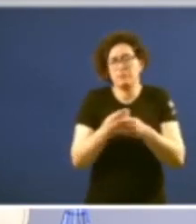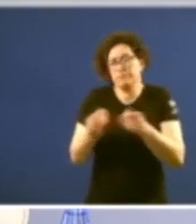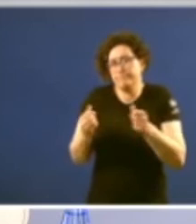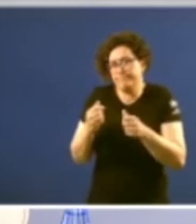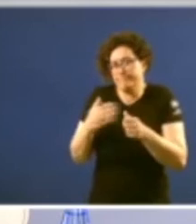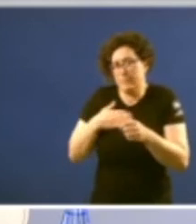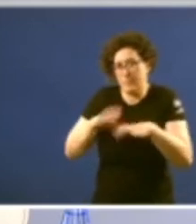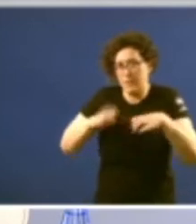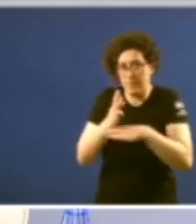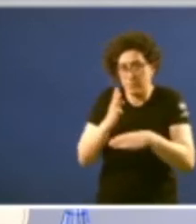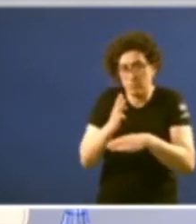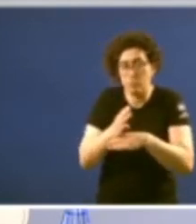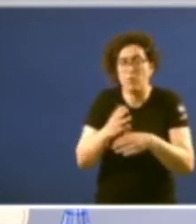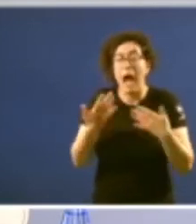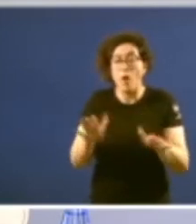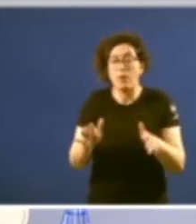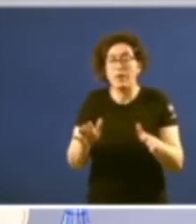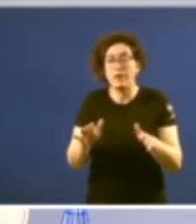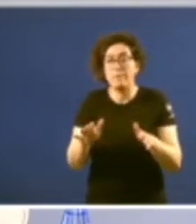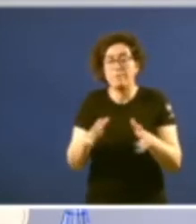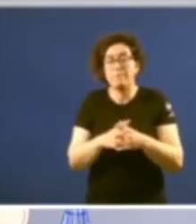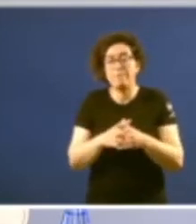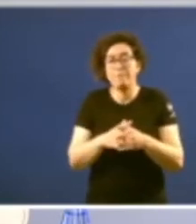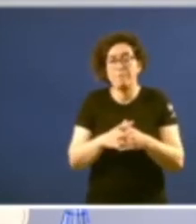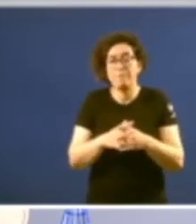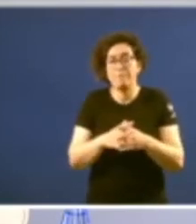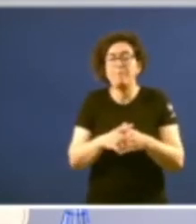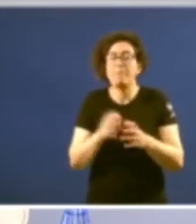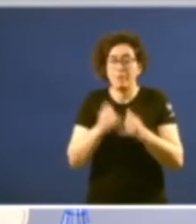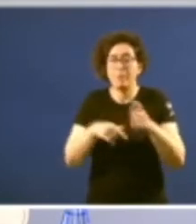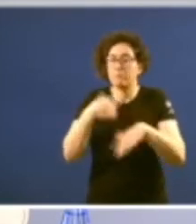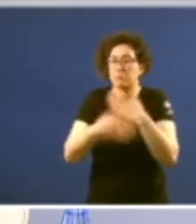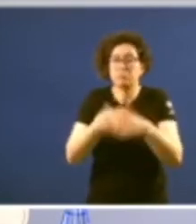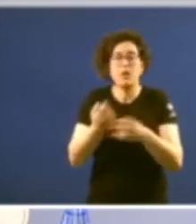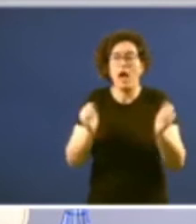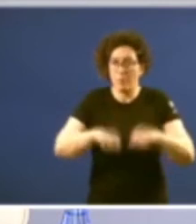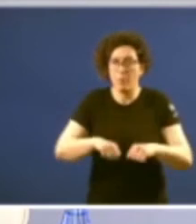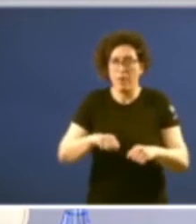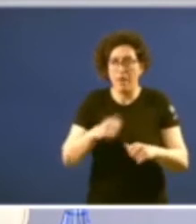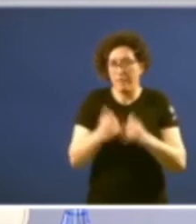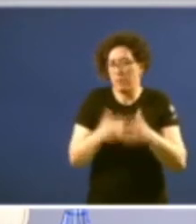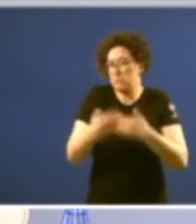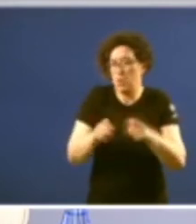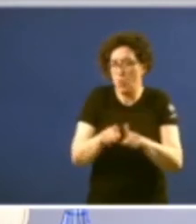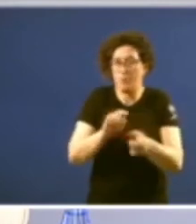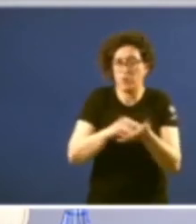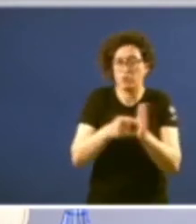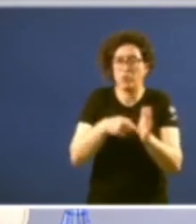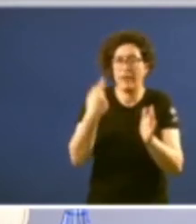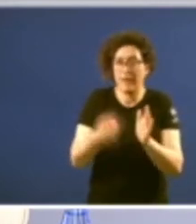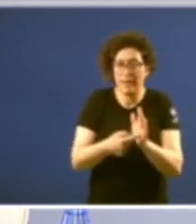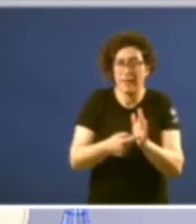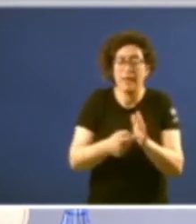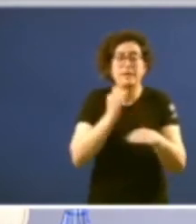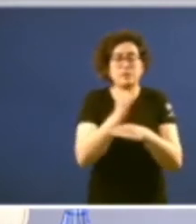A pesar de todo foi aprobada este proxecto de lei e o